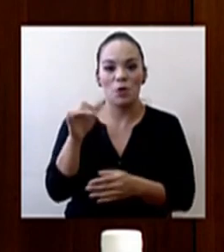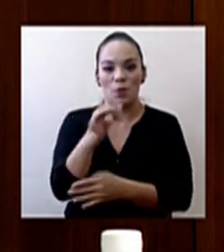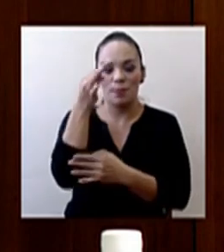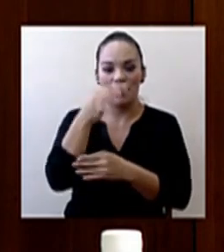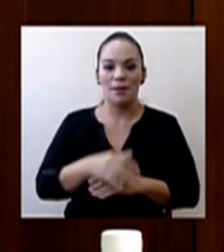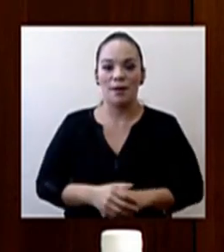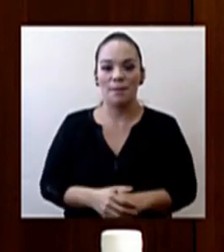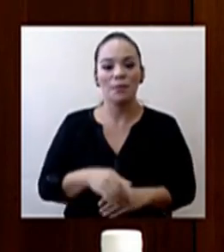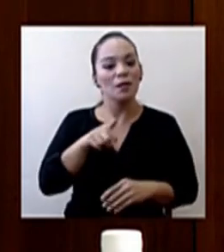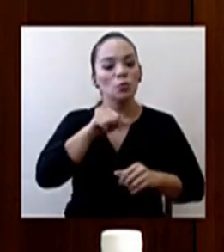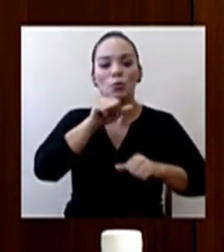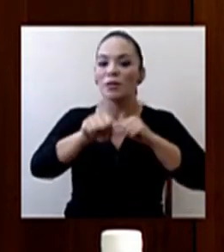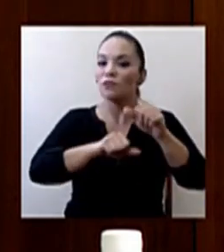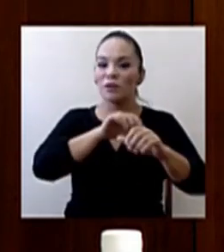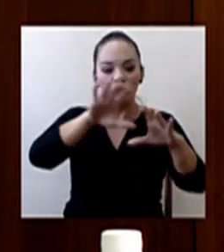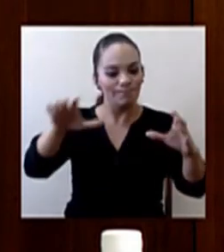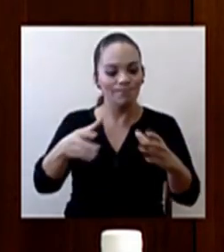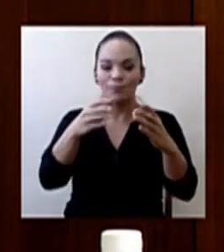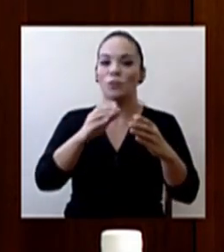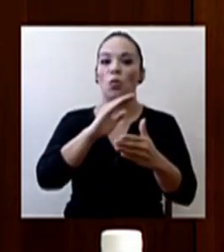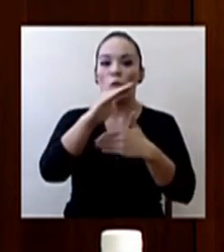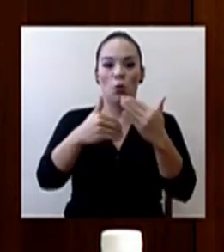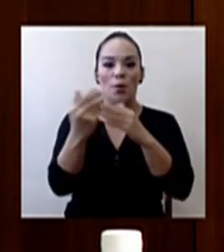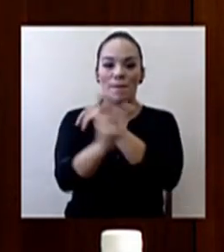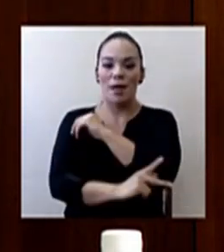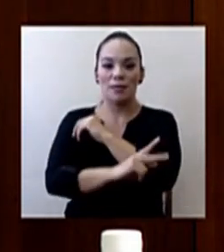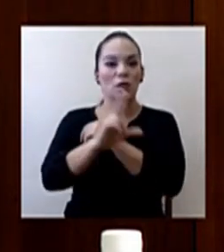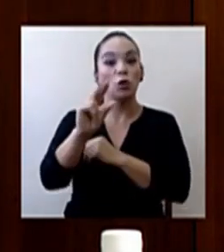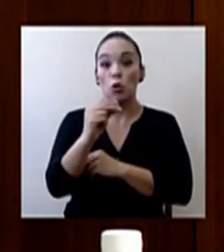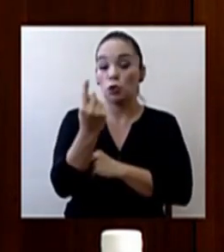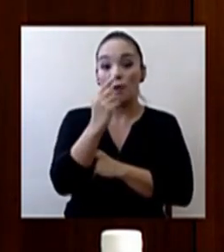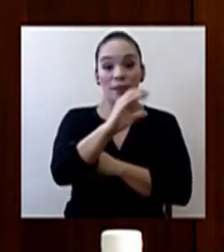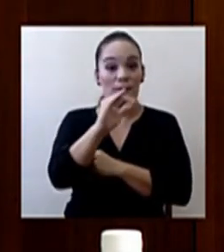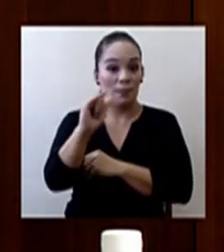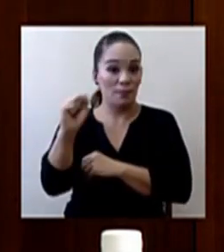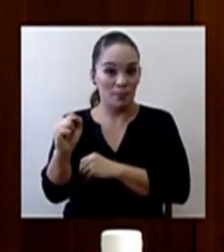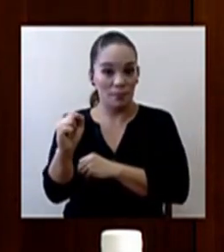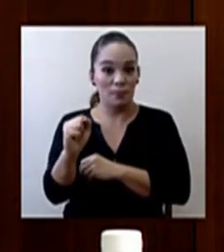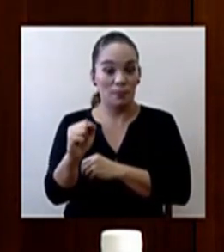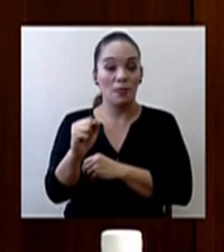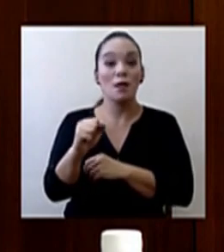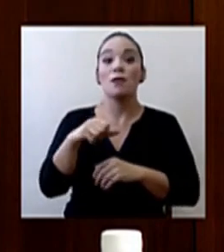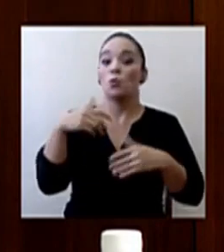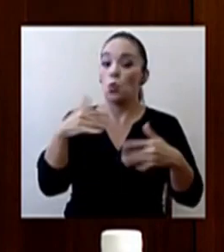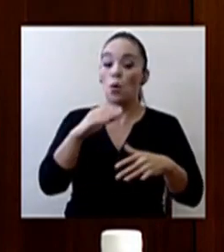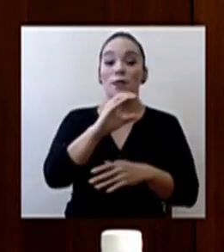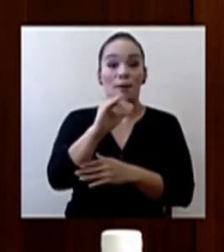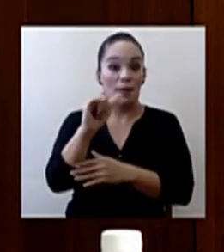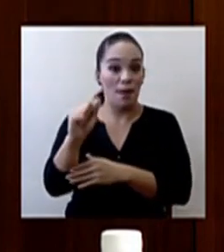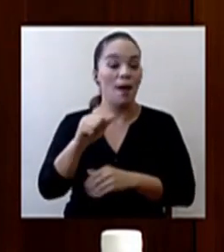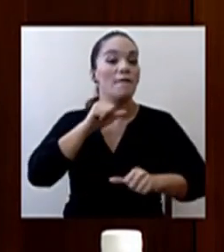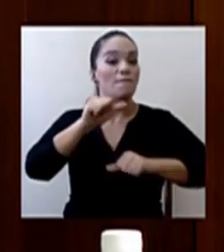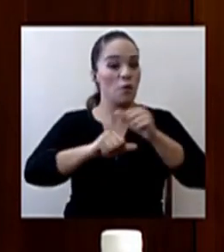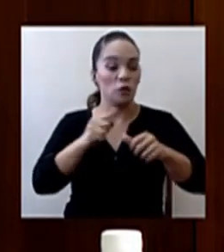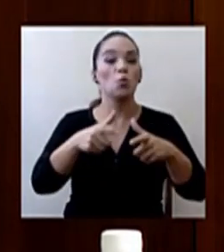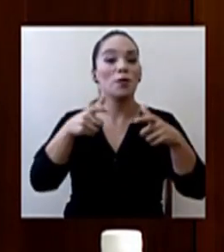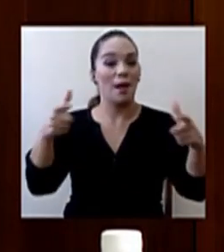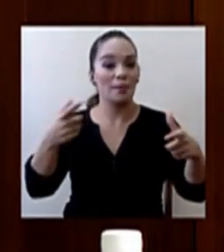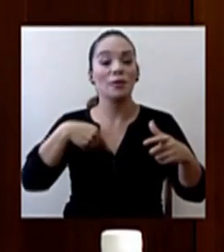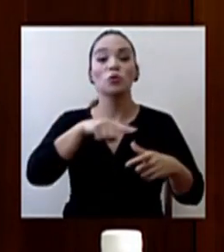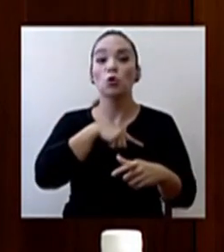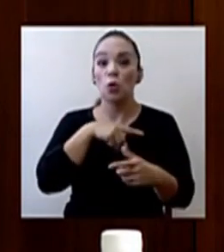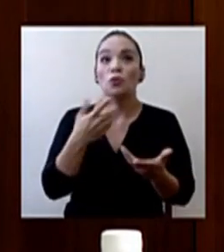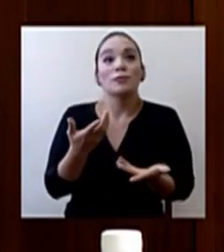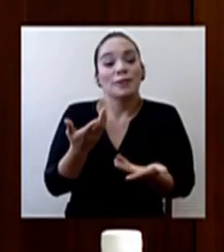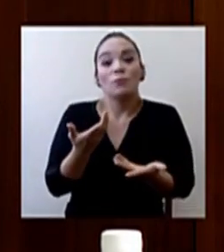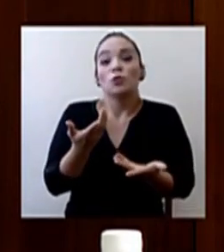pero este es un esfuerzo todo país. No es solo de la caja. La caja está haciendo un enorme esfuerzo y estamos invirtiendo